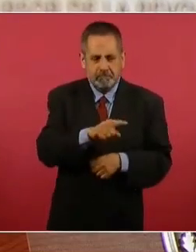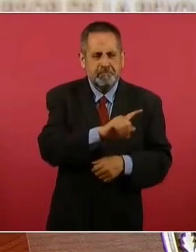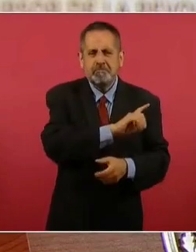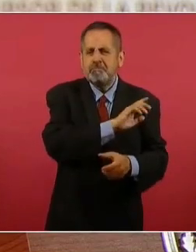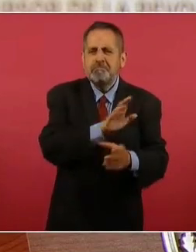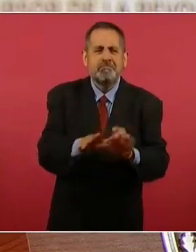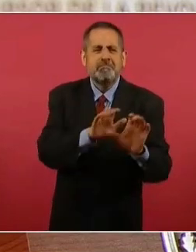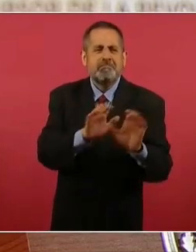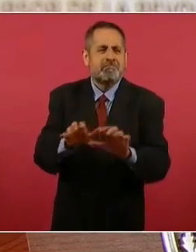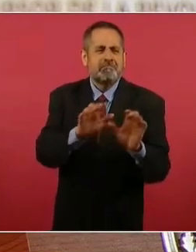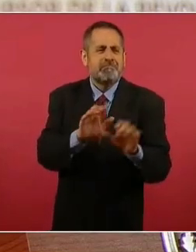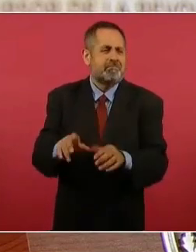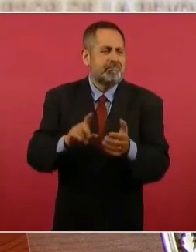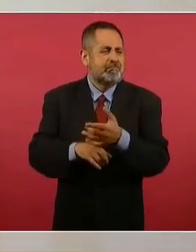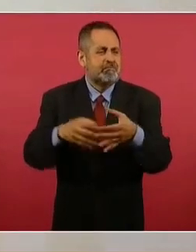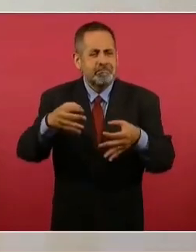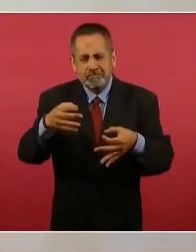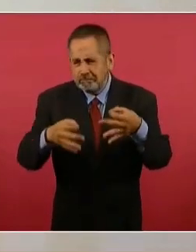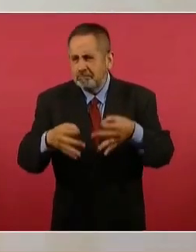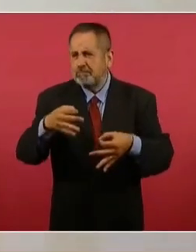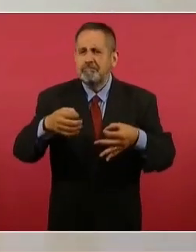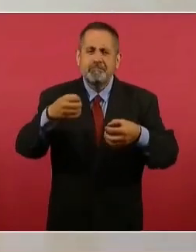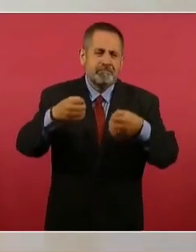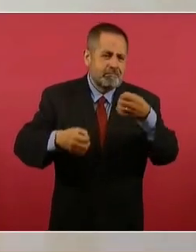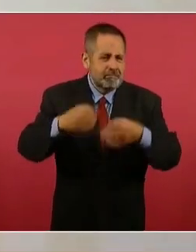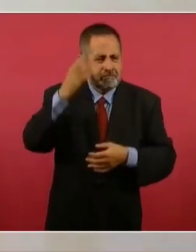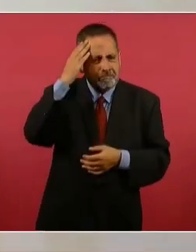magistrados, ministros,